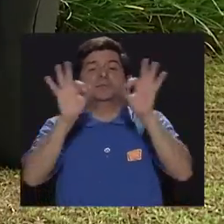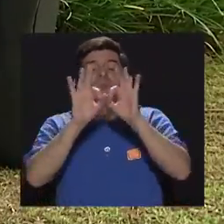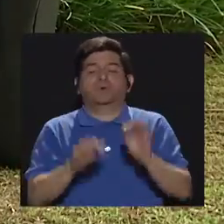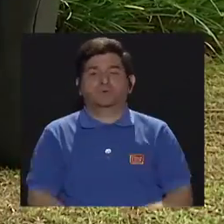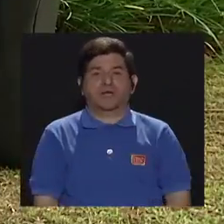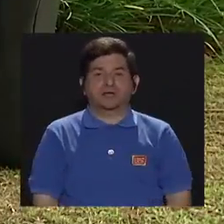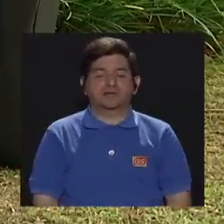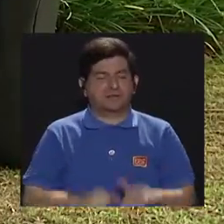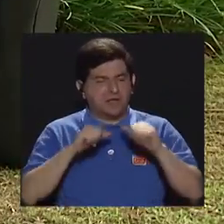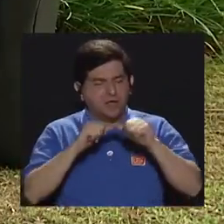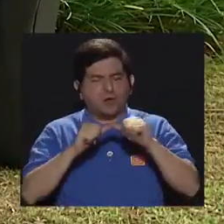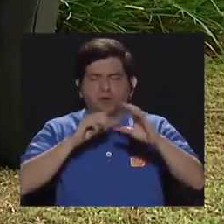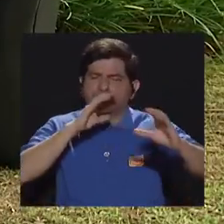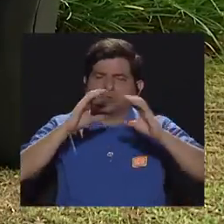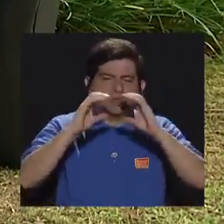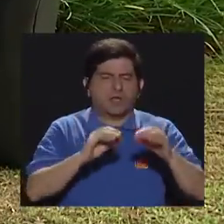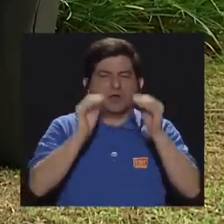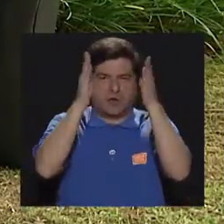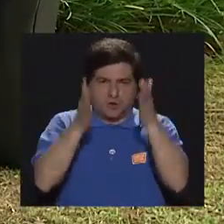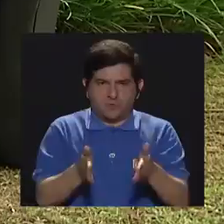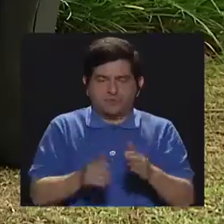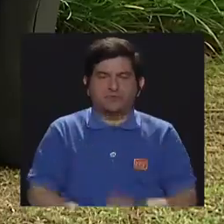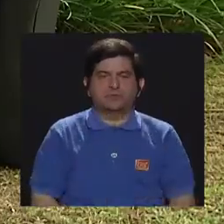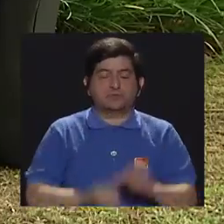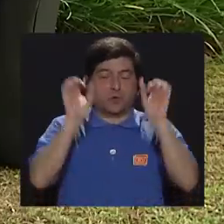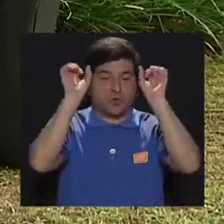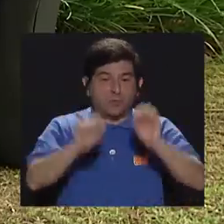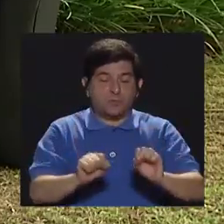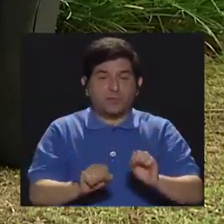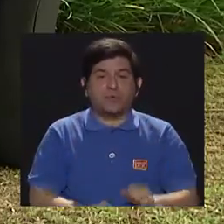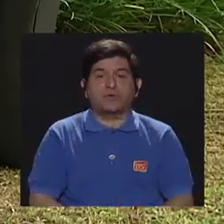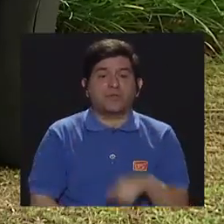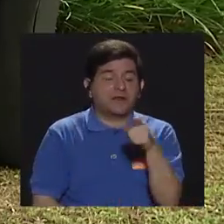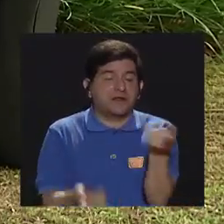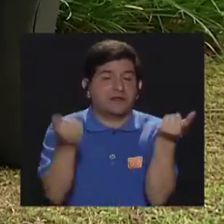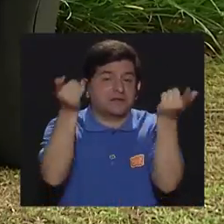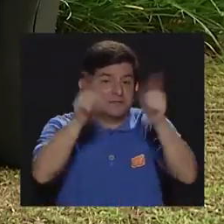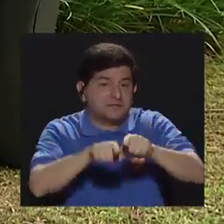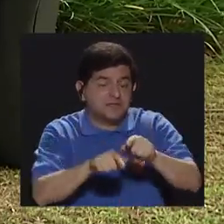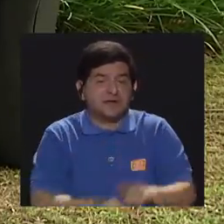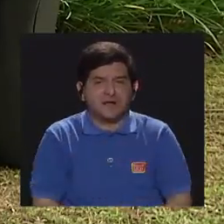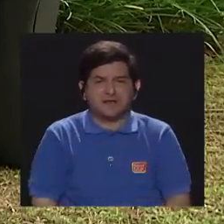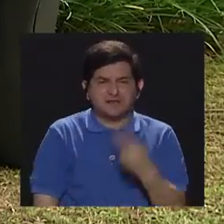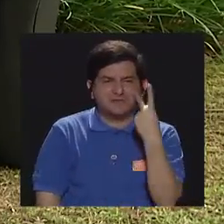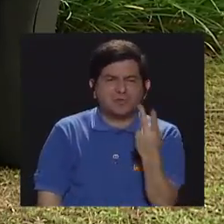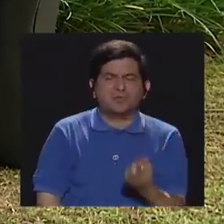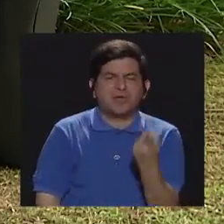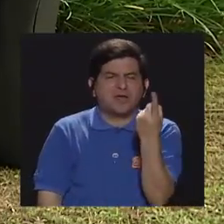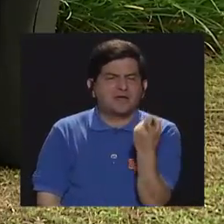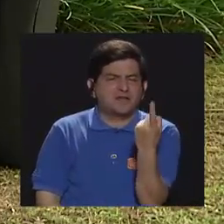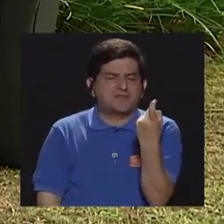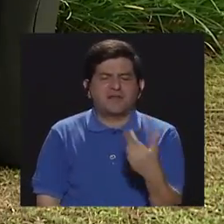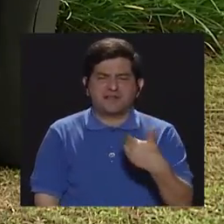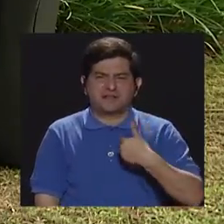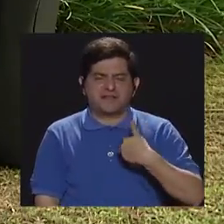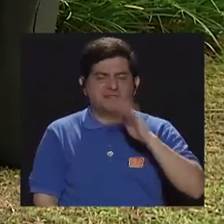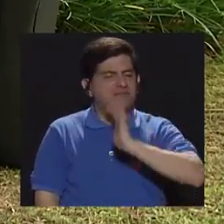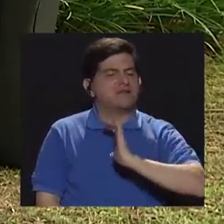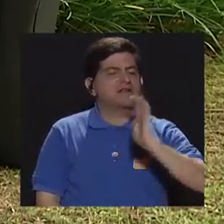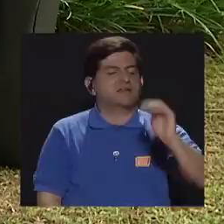es estar en constante comunicación con la maestra para poder lograr cuáles son las deficiencias que el niño está presentando.